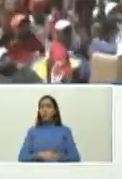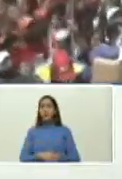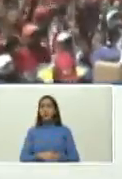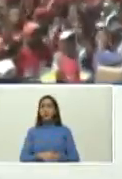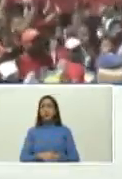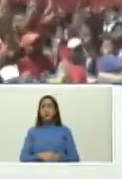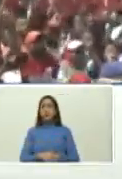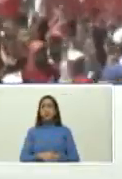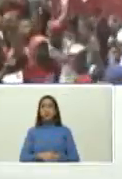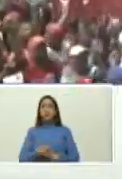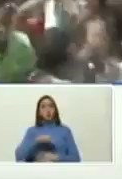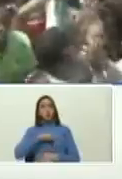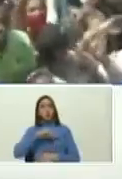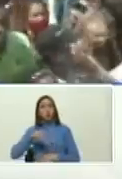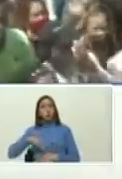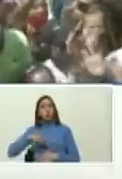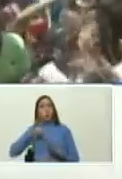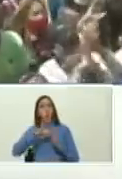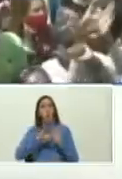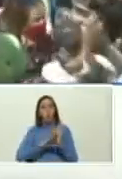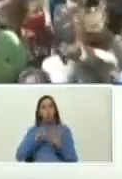de nuestra constitución